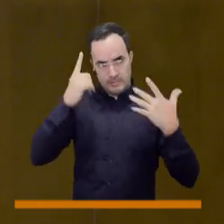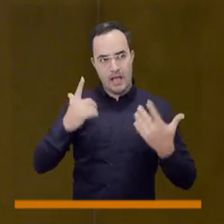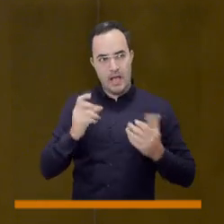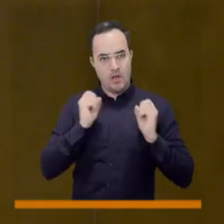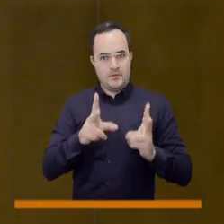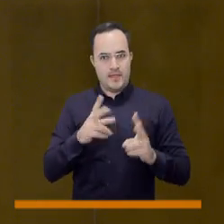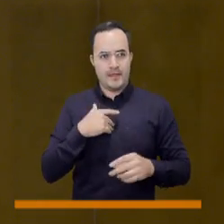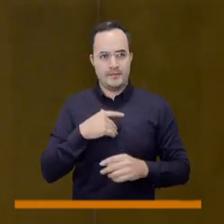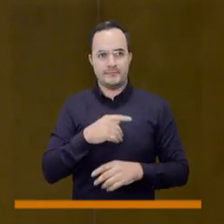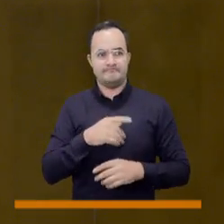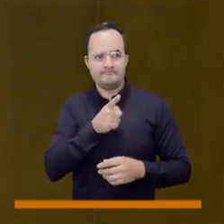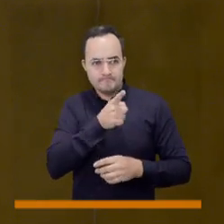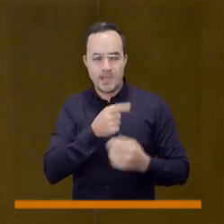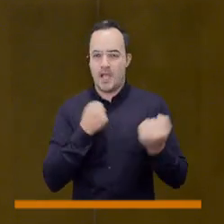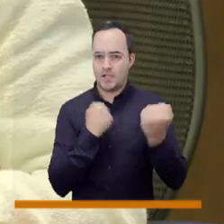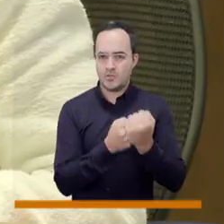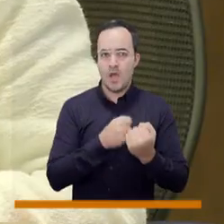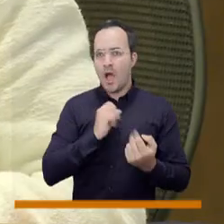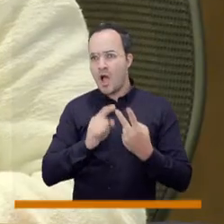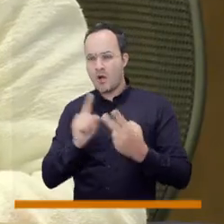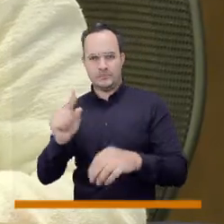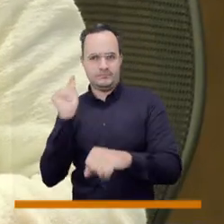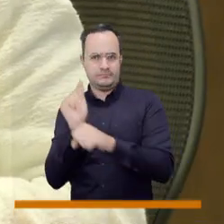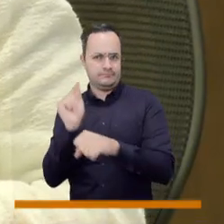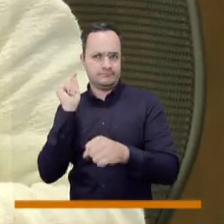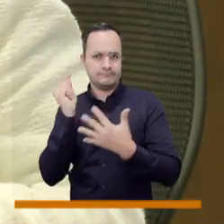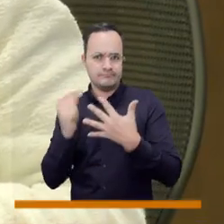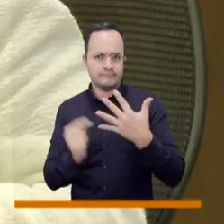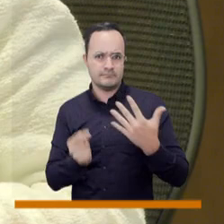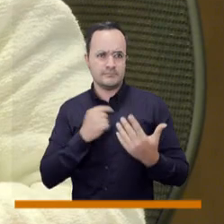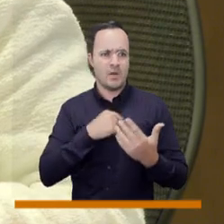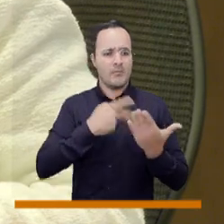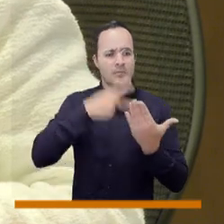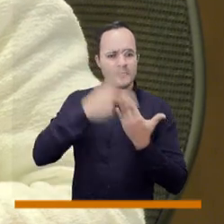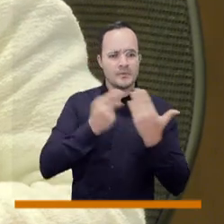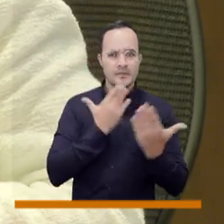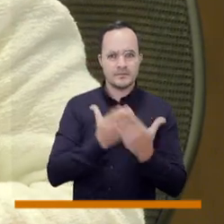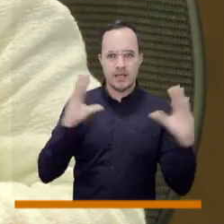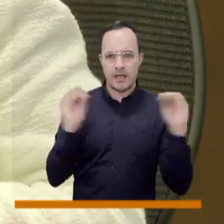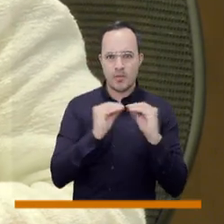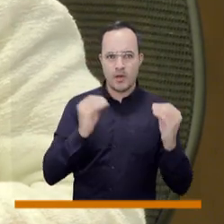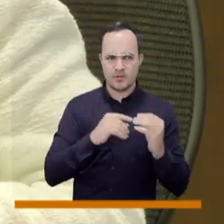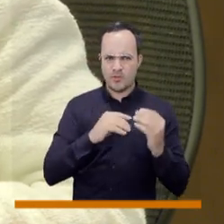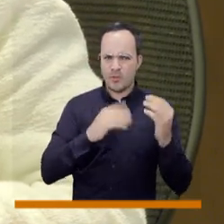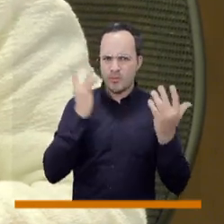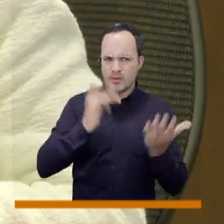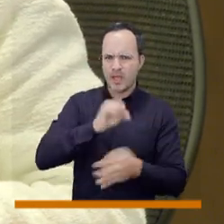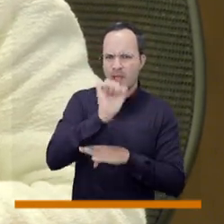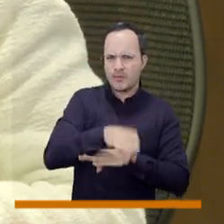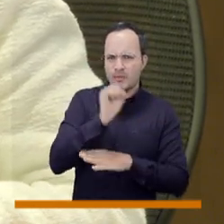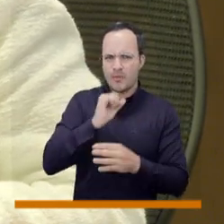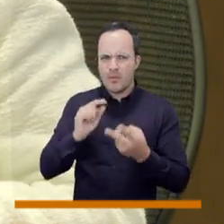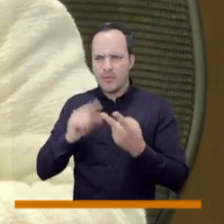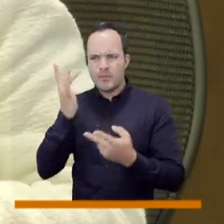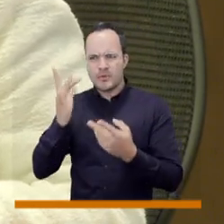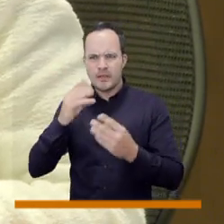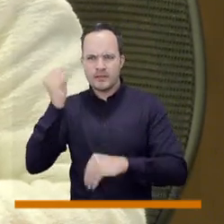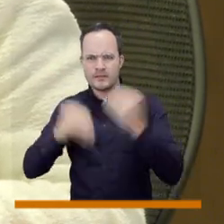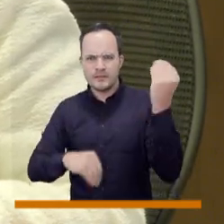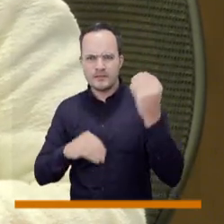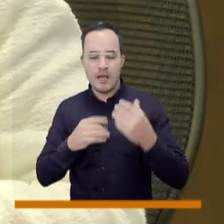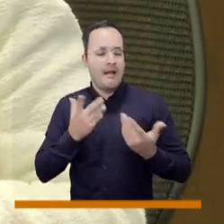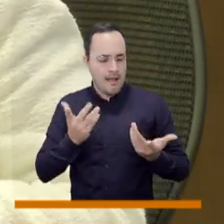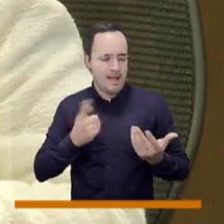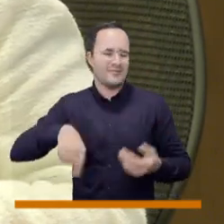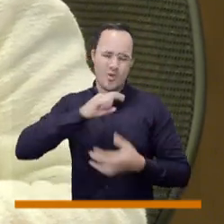los proyectos que se han aprobado o se han desaprobado. Porque la idea es que trabajemos todos en conjunto por la juventud. También tratar sobre los